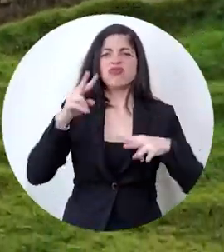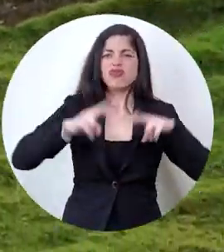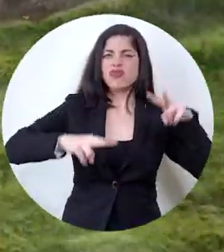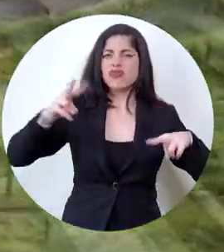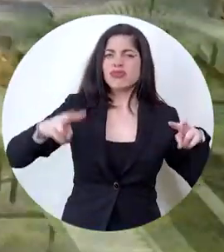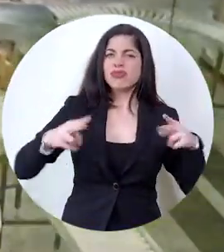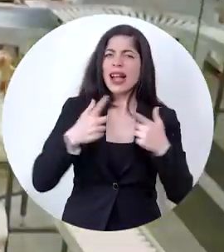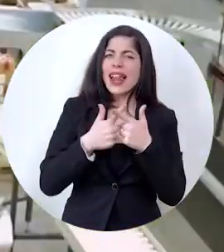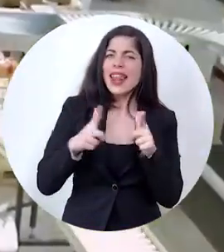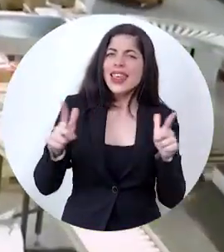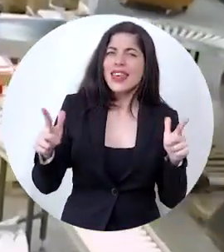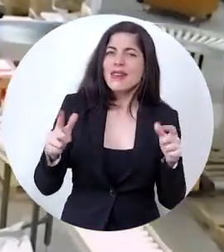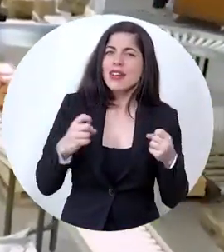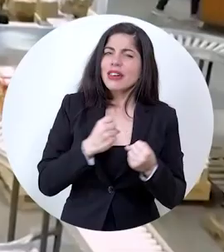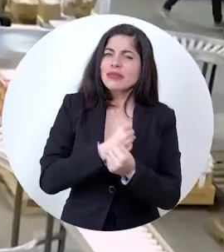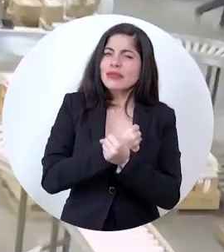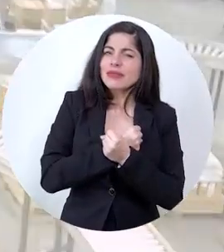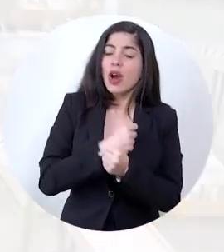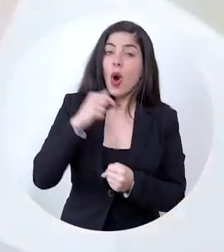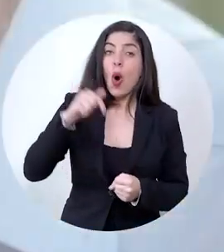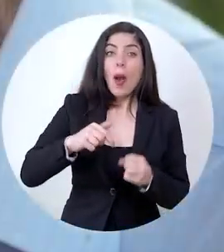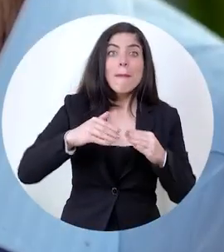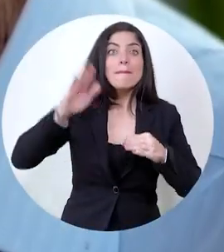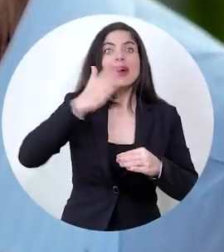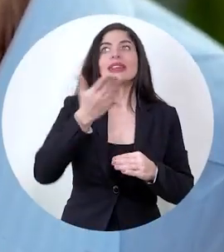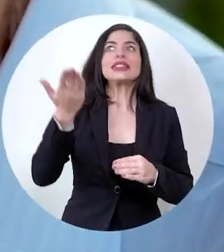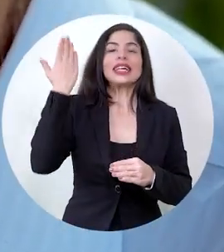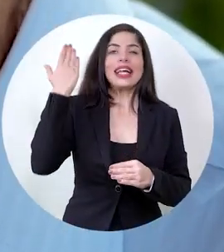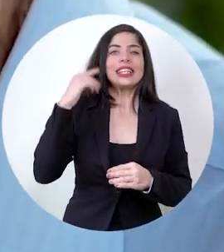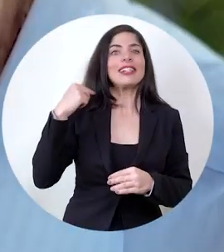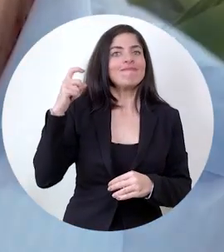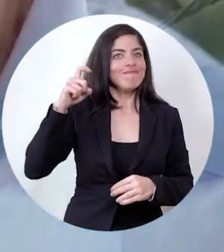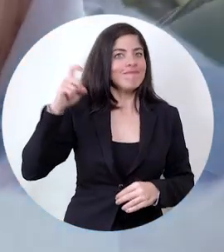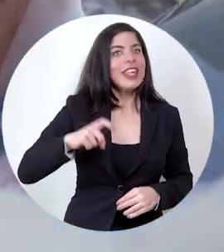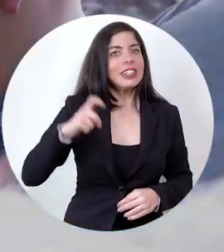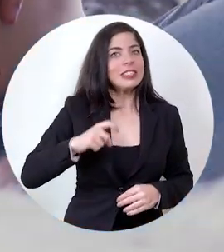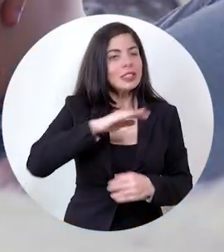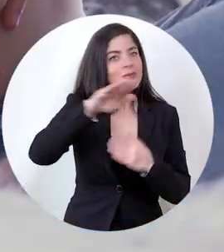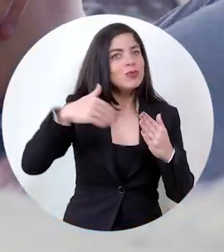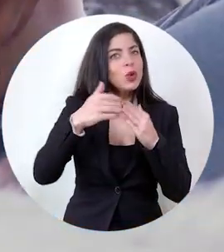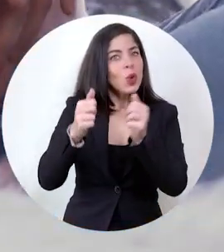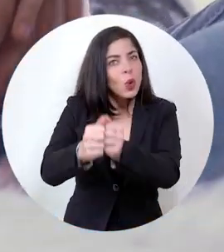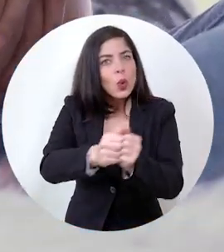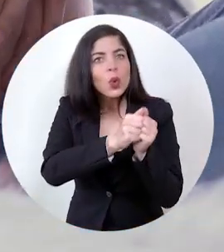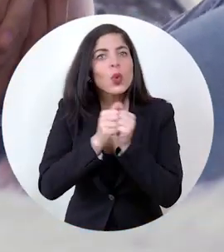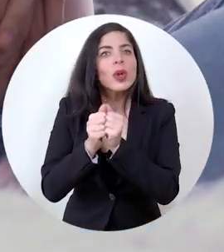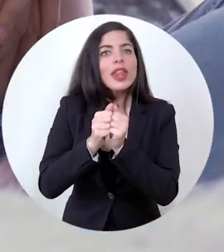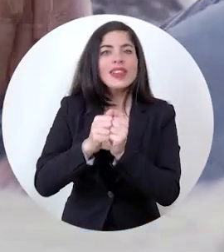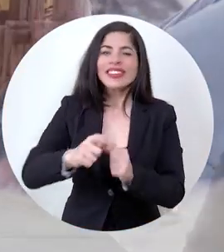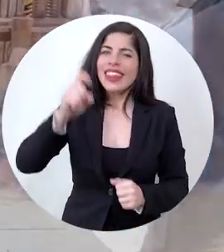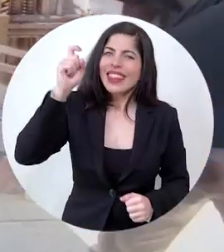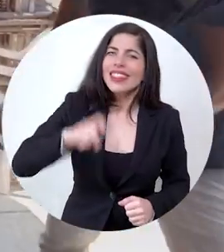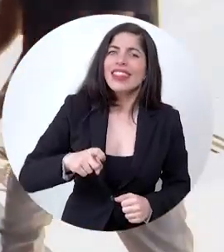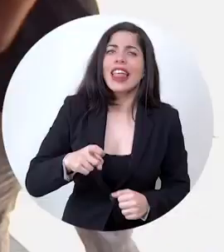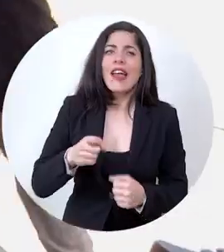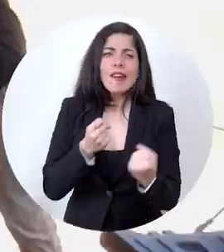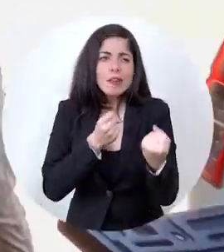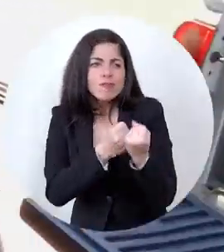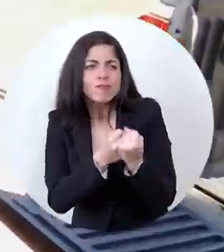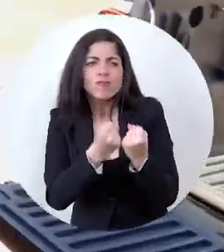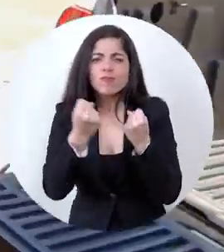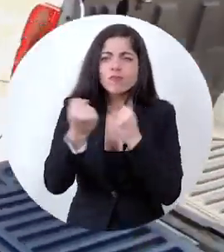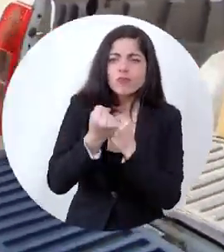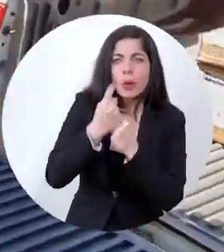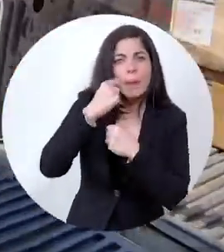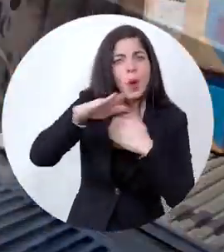plural, libre y amada, hoy más que nunca nos necesita unidos. Debemos